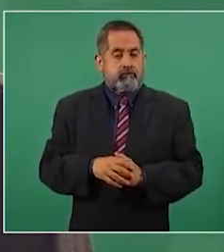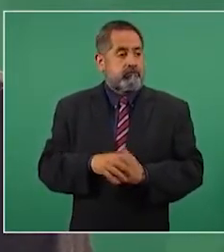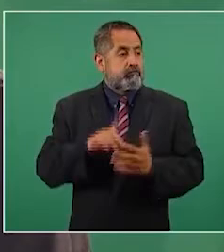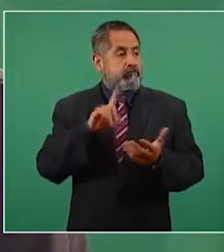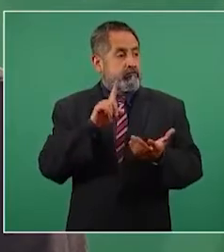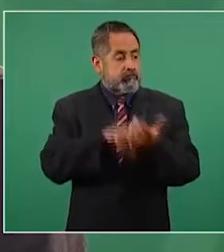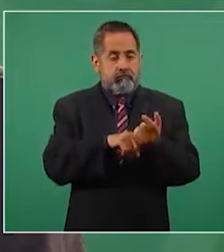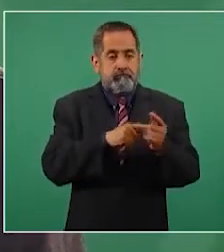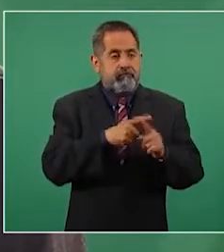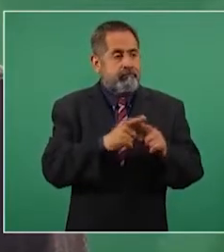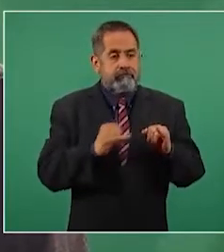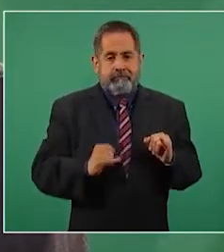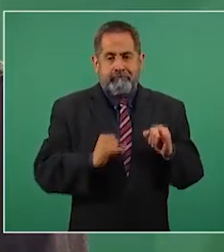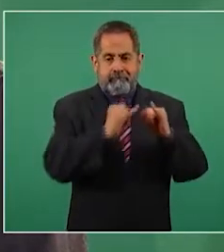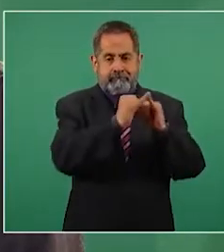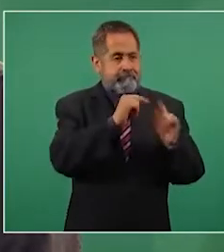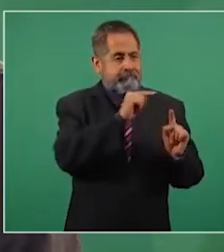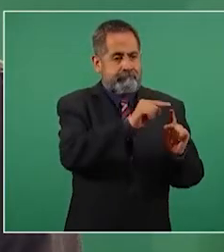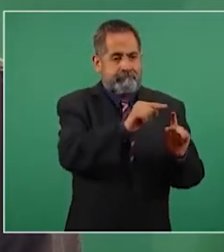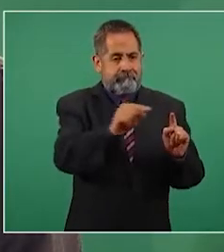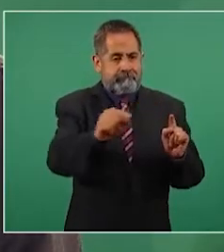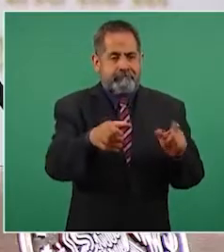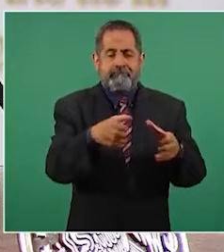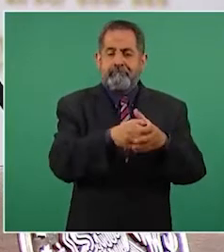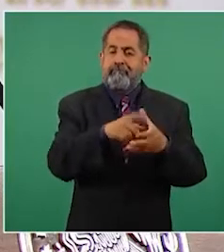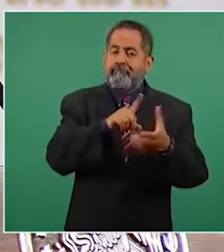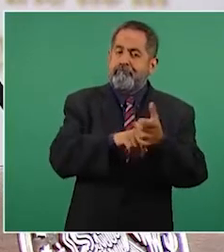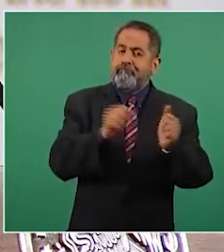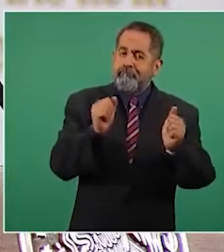del porfiriato,